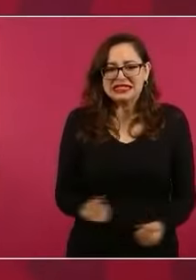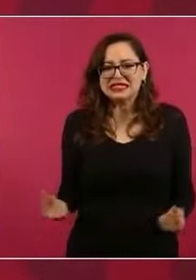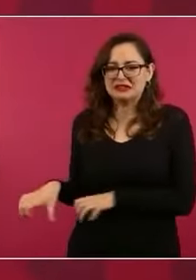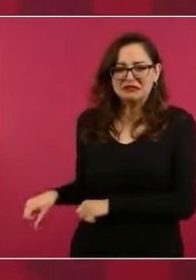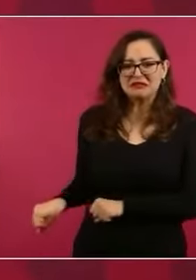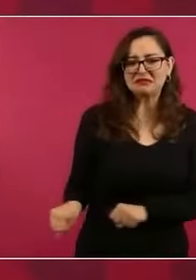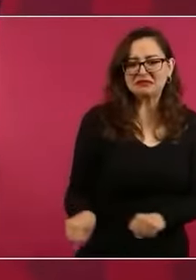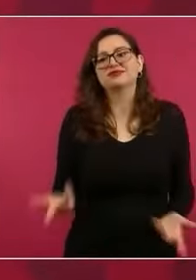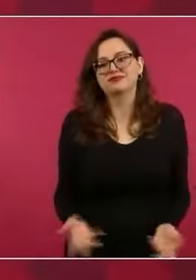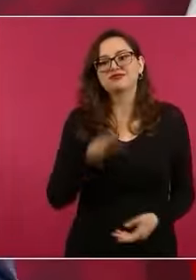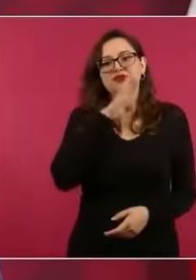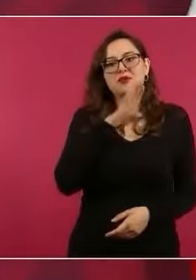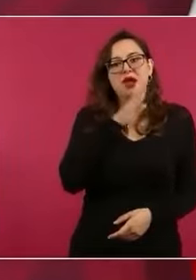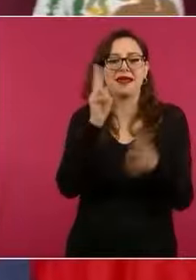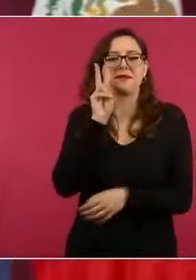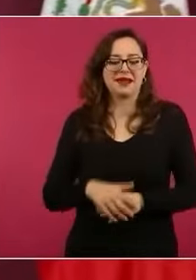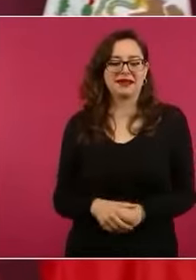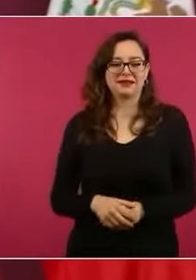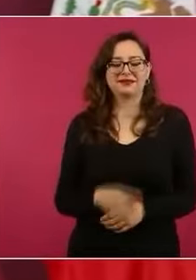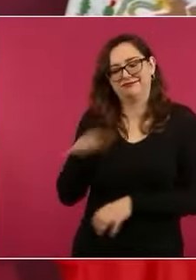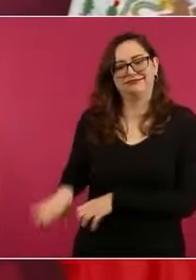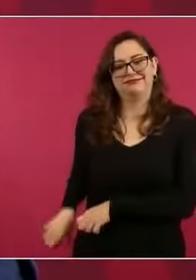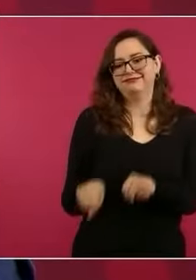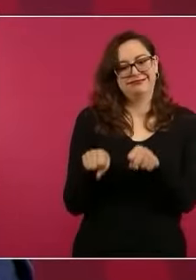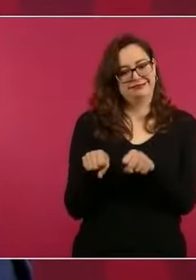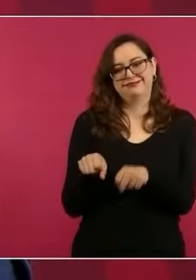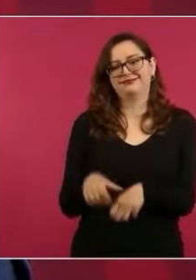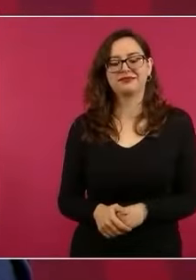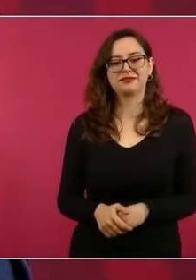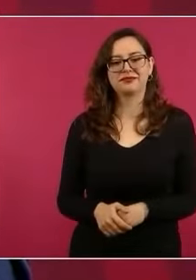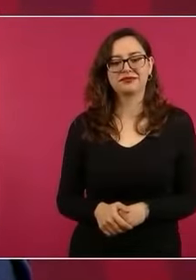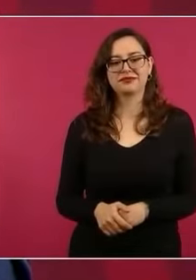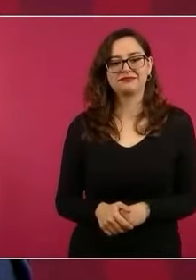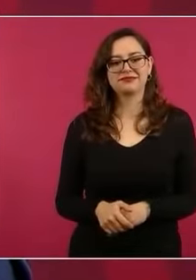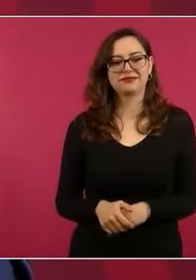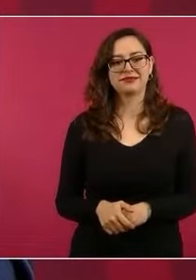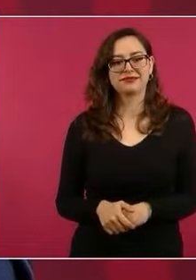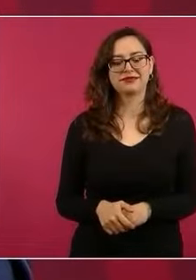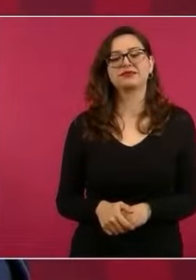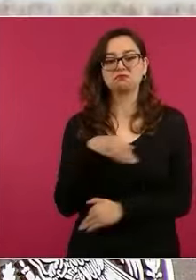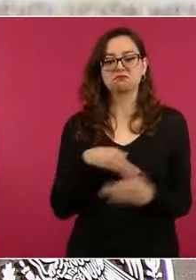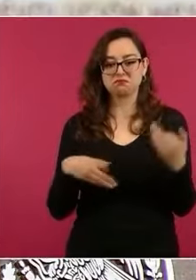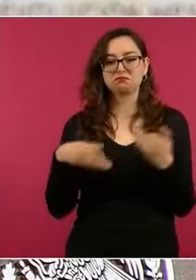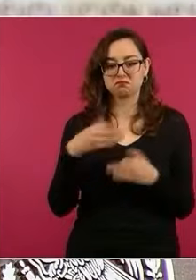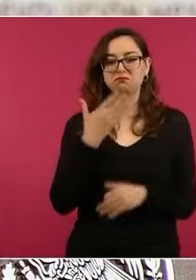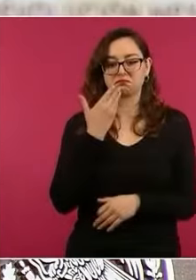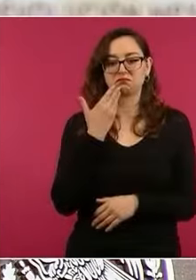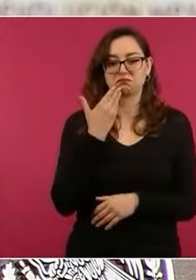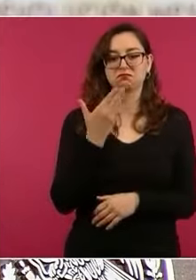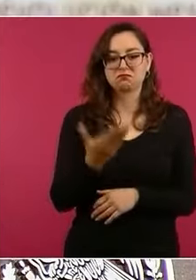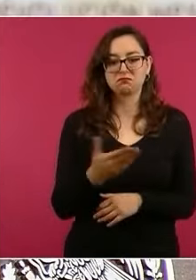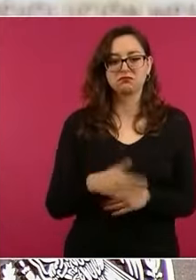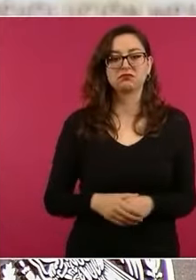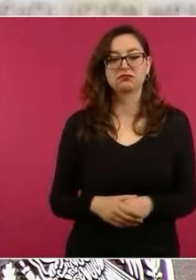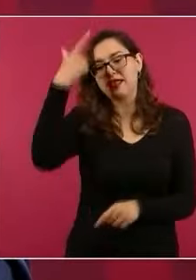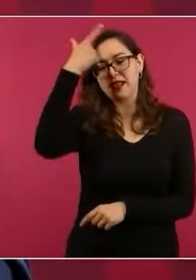la mamá del niño también le gusta el grupo. Y este, pero todo, todo muy bien. Y luego, como a